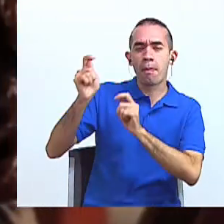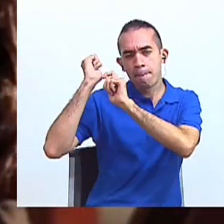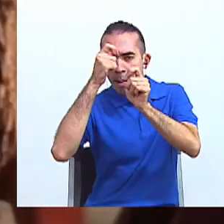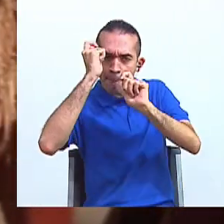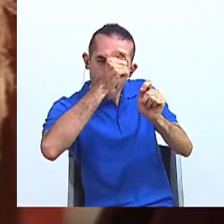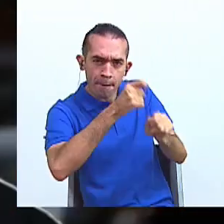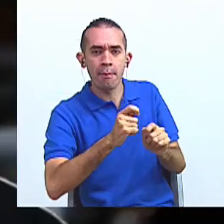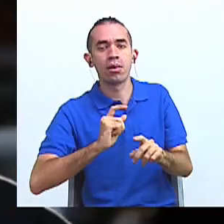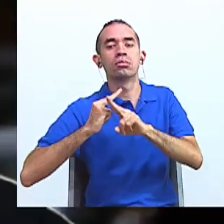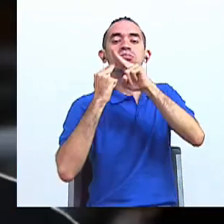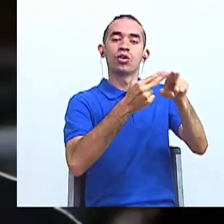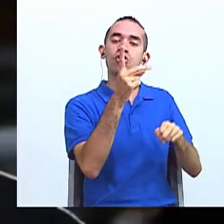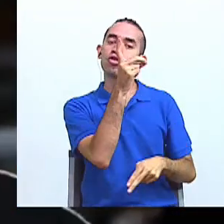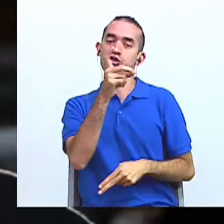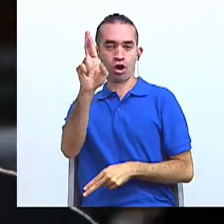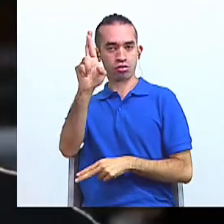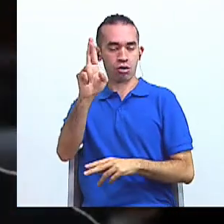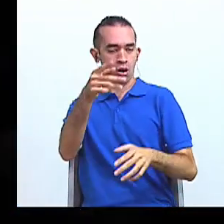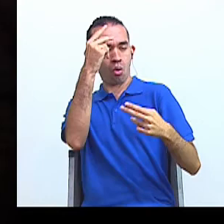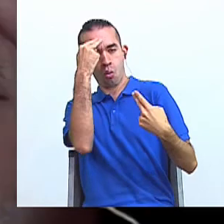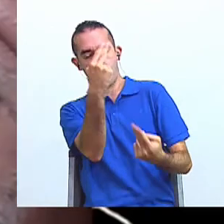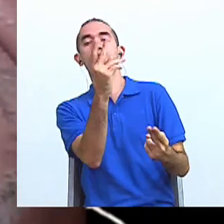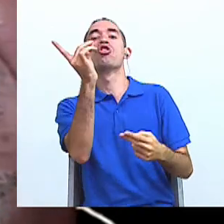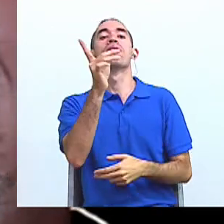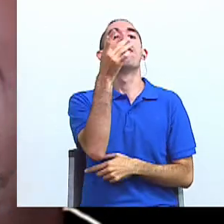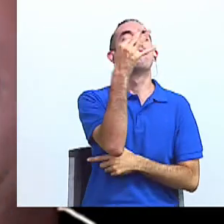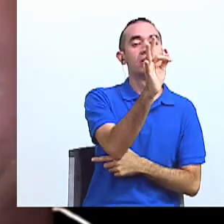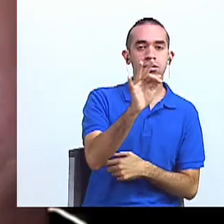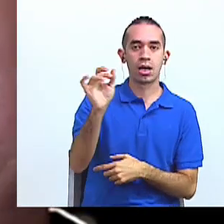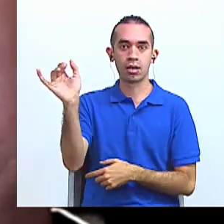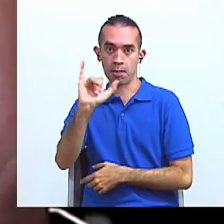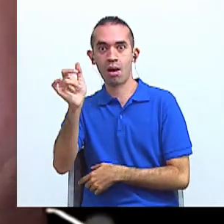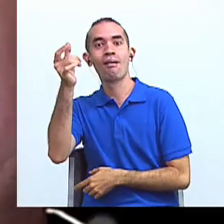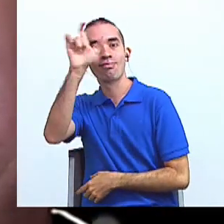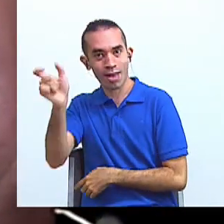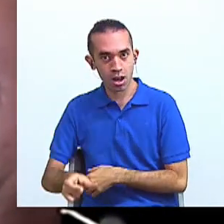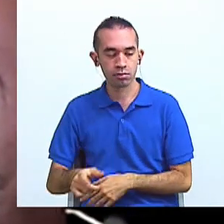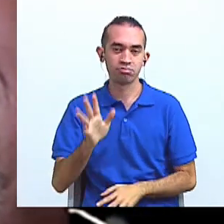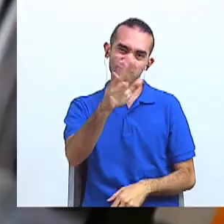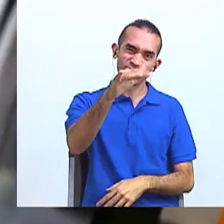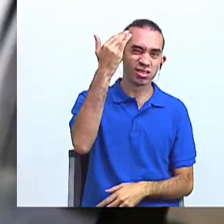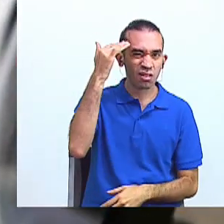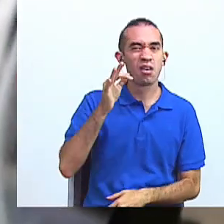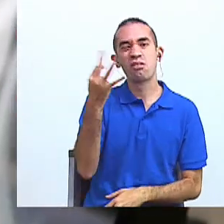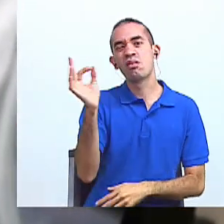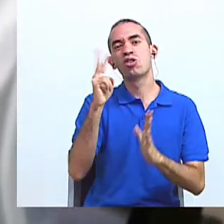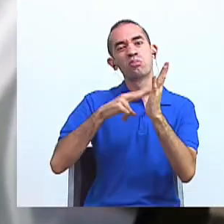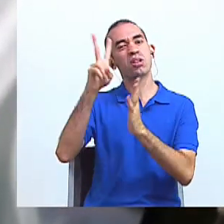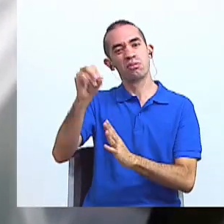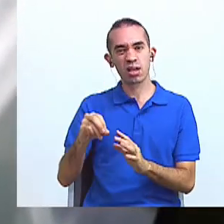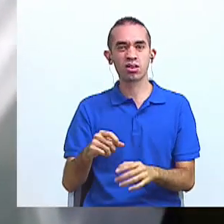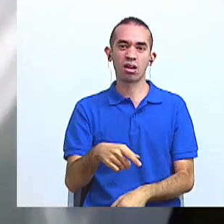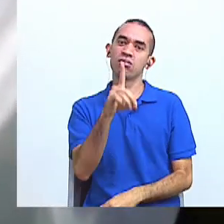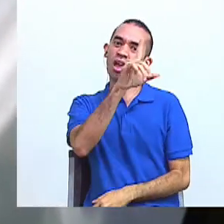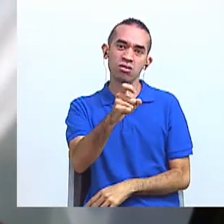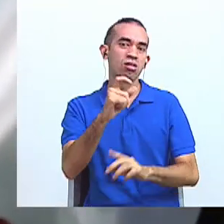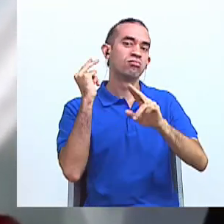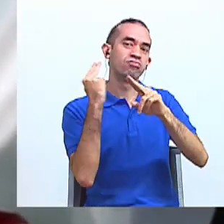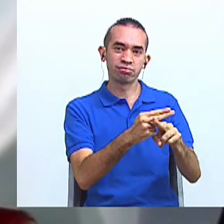siendo nombrado Doctor Honoris Causa en Francia y en Italia. En febrero de 2020 fue diagnosticado con COVID-19,